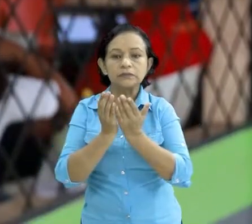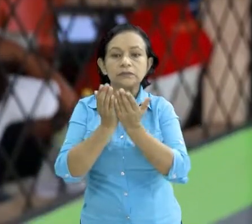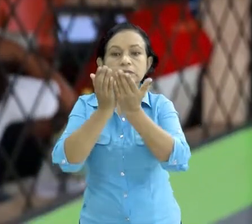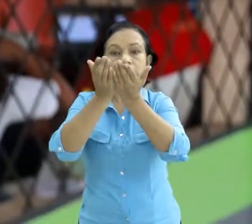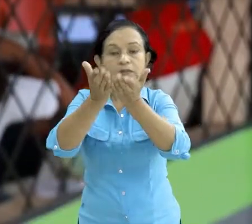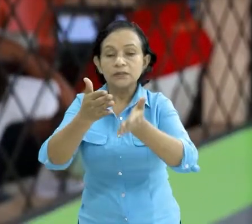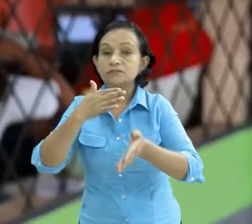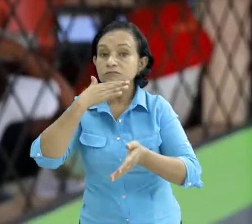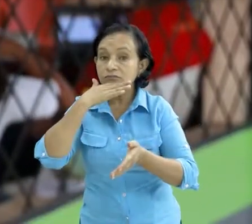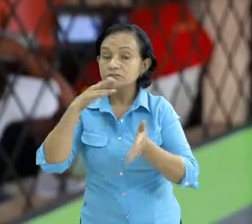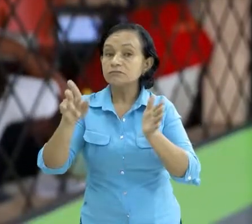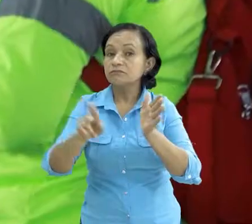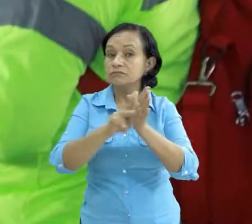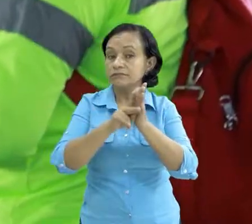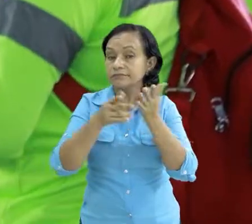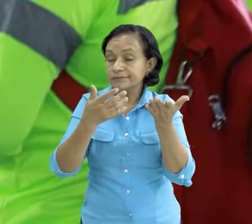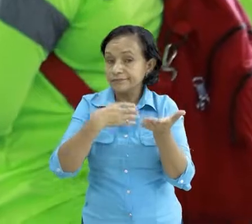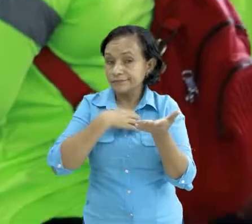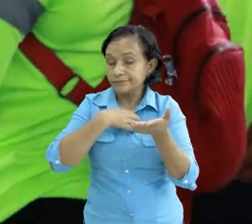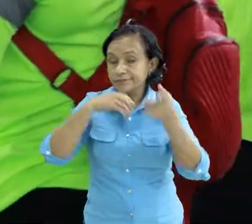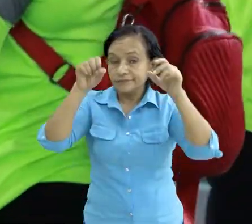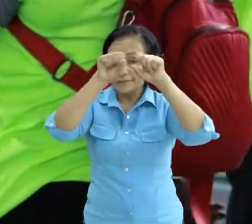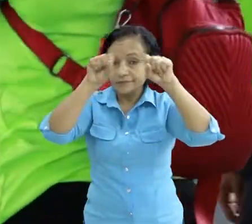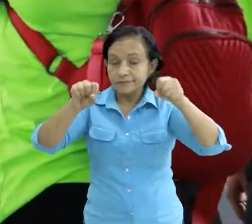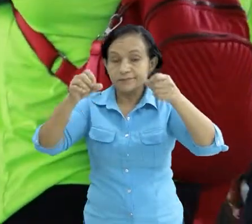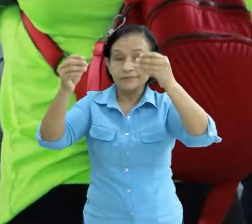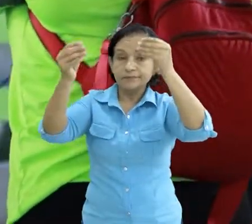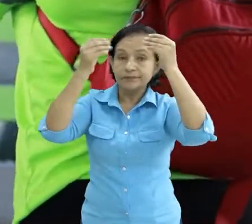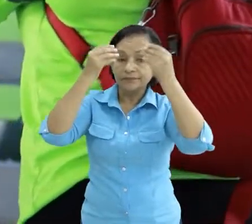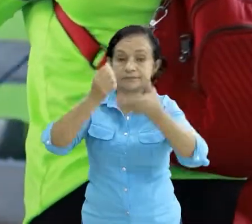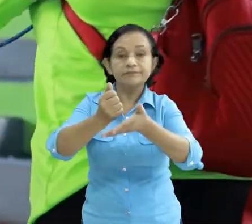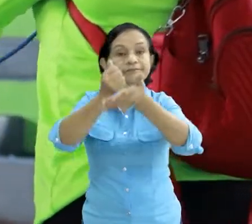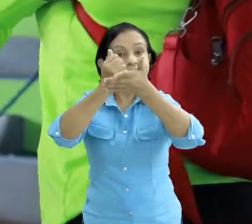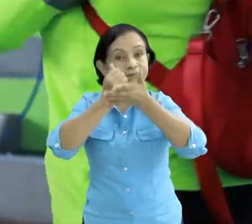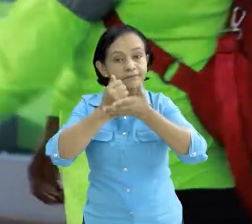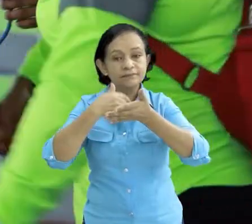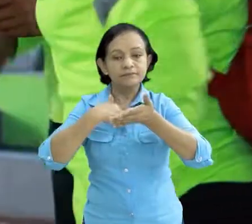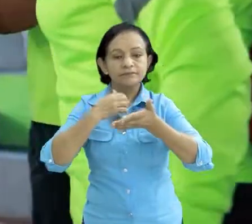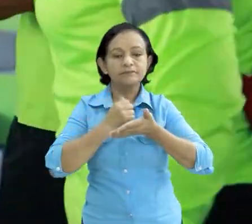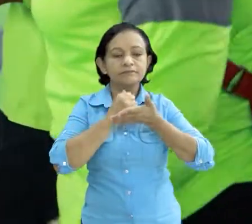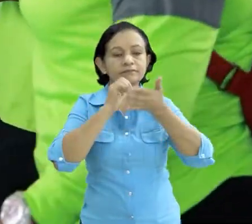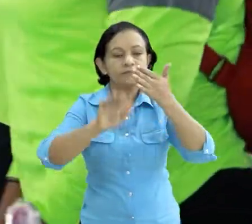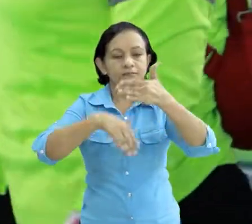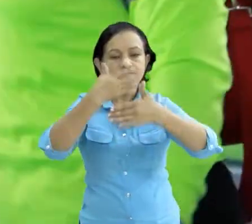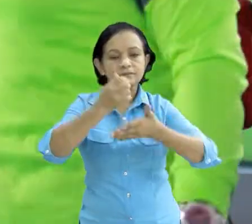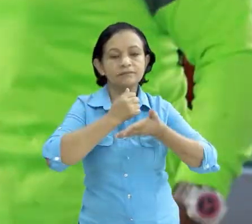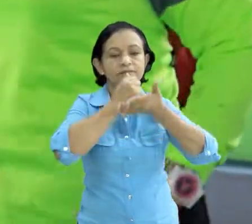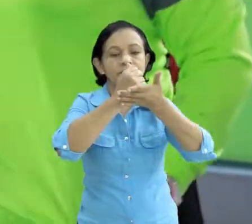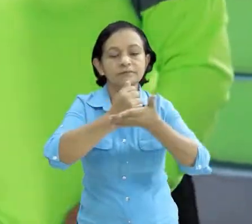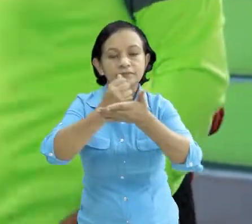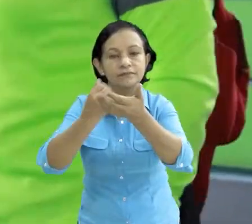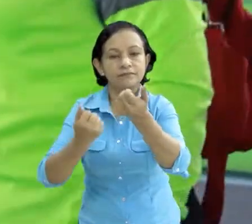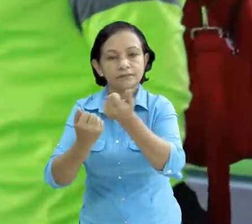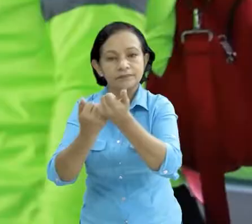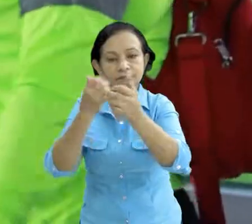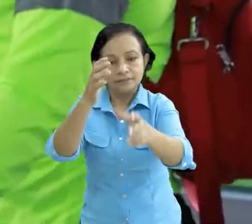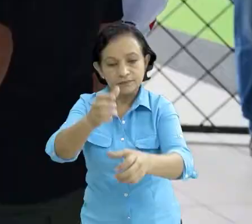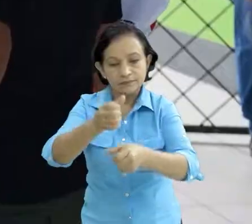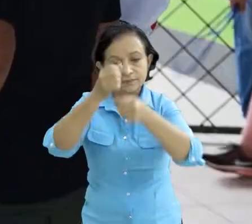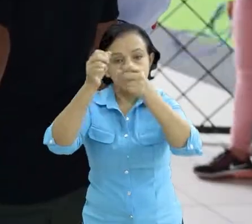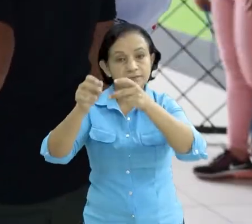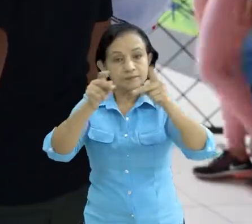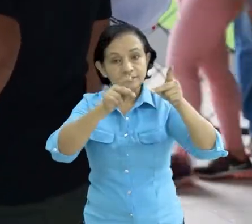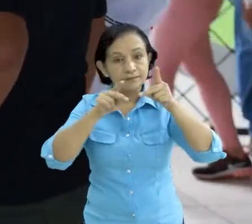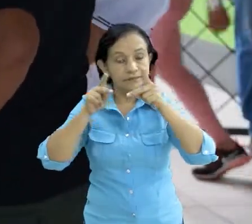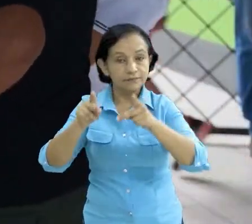riesgosa y pues con estas capacitaciones nos ayudan a brindar mejor apoyo y mejor salvamento hacia las personas